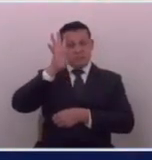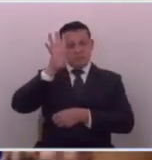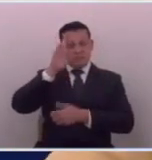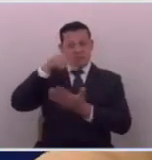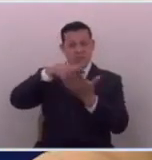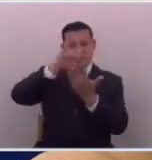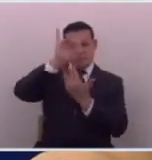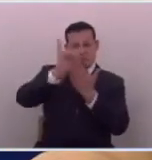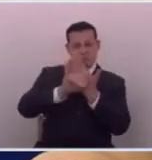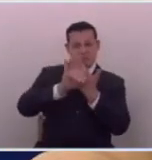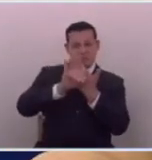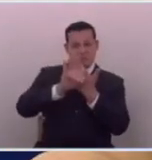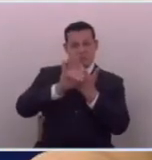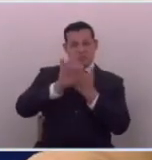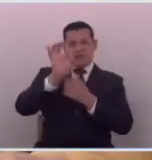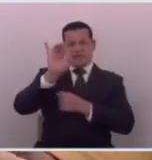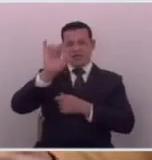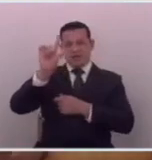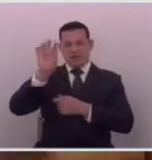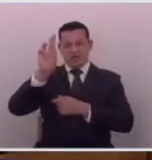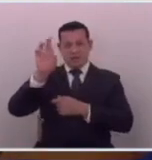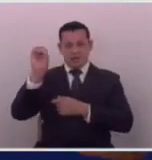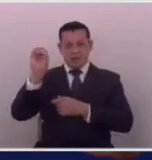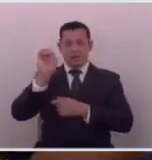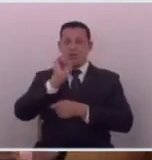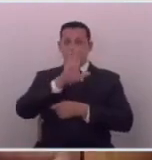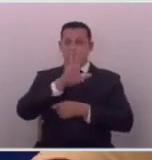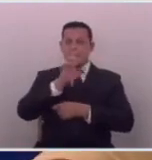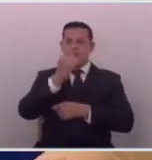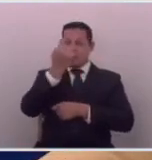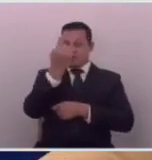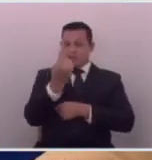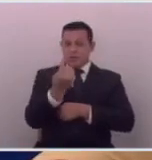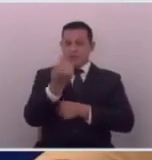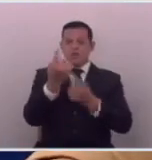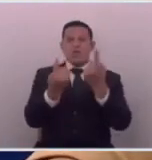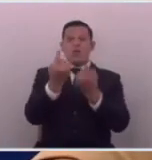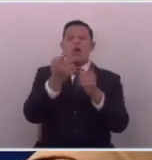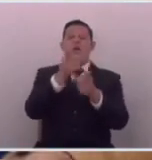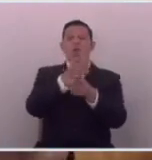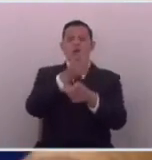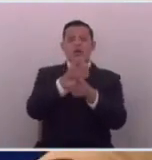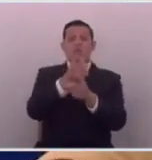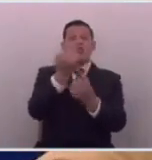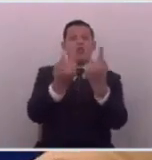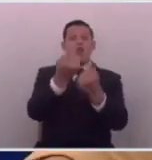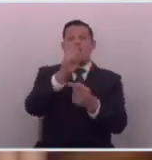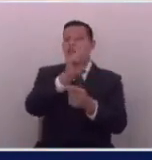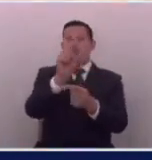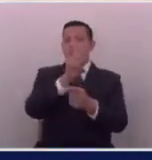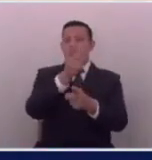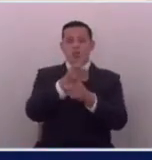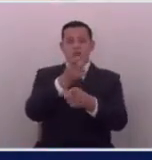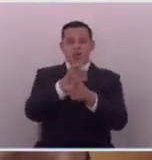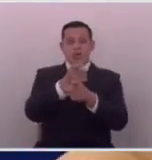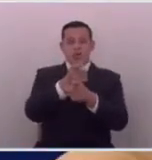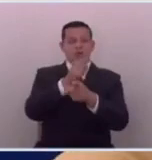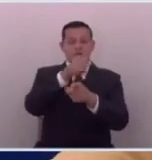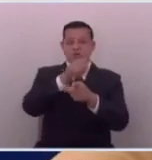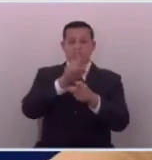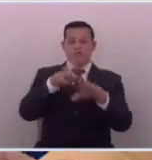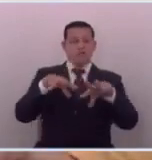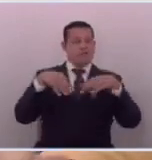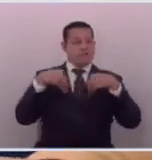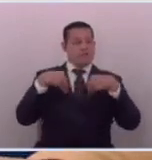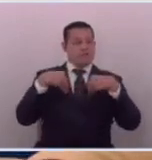proyectitos del filtro donde le van a decir a la gente que es lo correcto y que es lo que ustedes no consideran